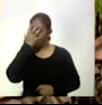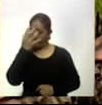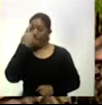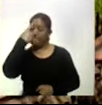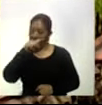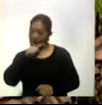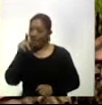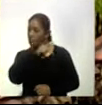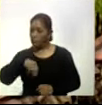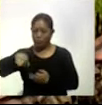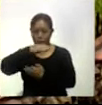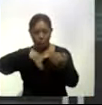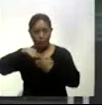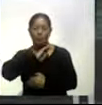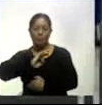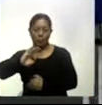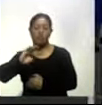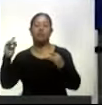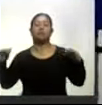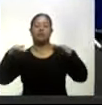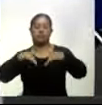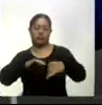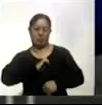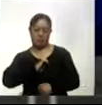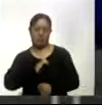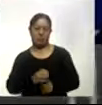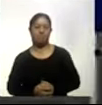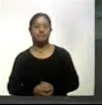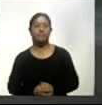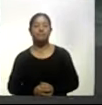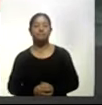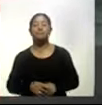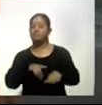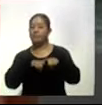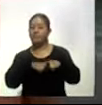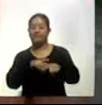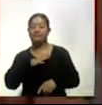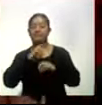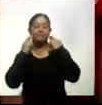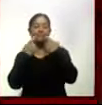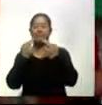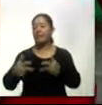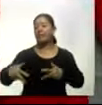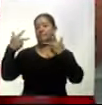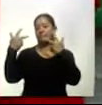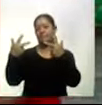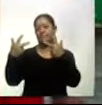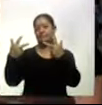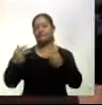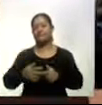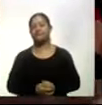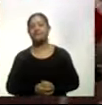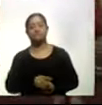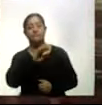regresar más fuertes Y de forma permanente se tienen reuniones virtuales a distancia con la